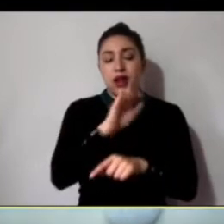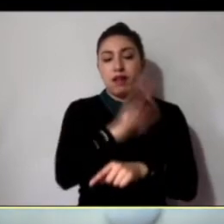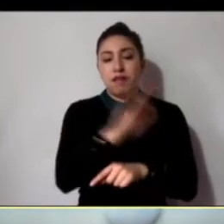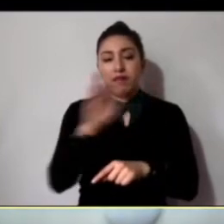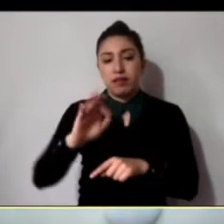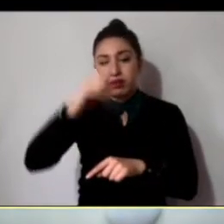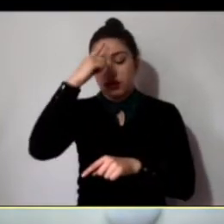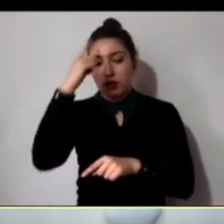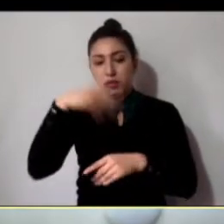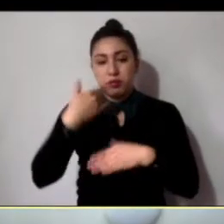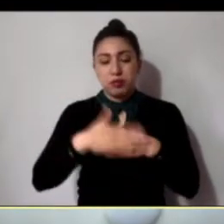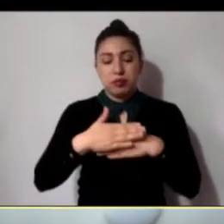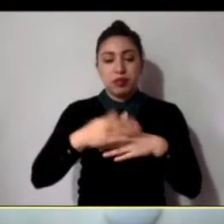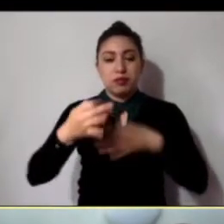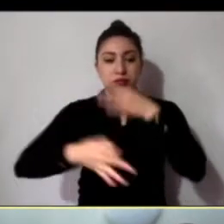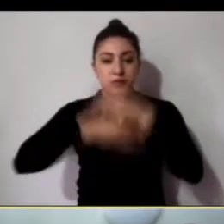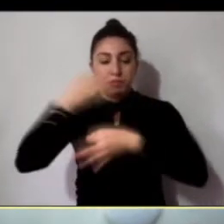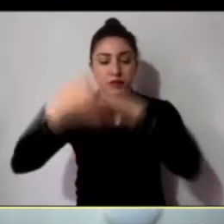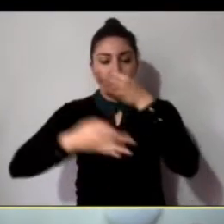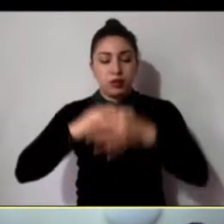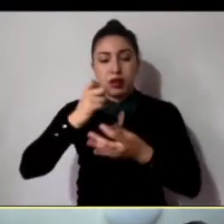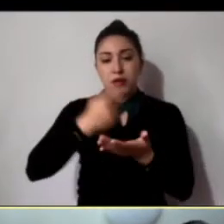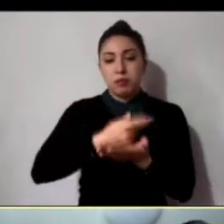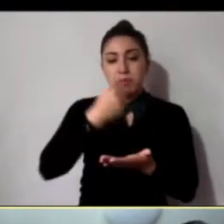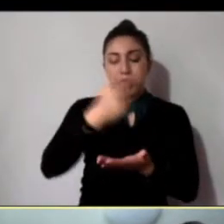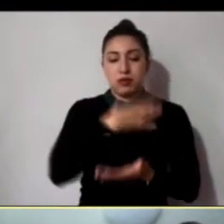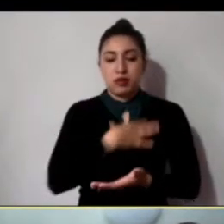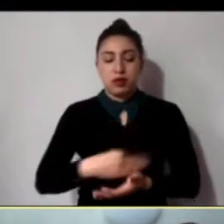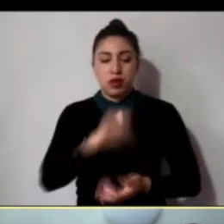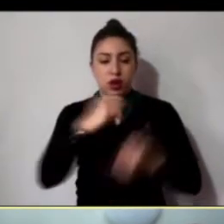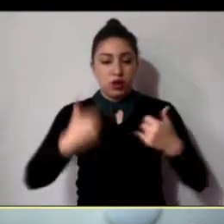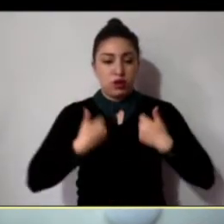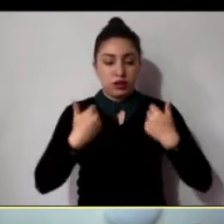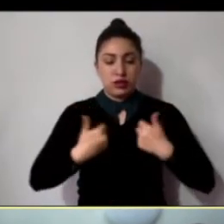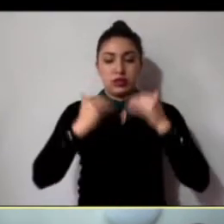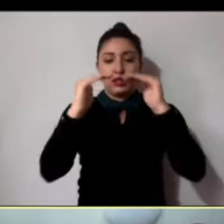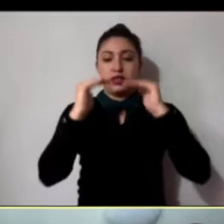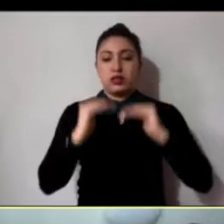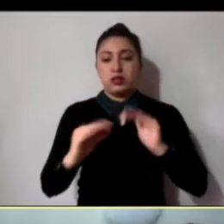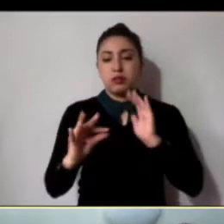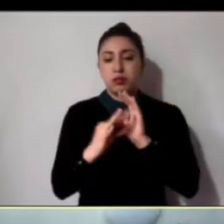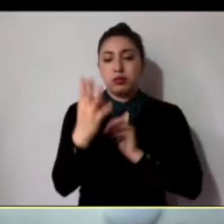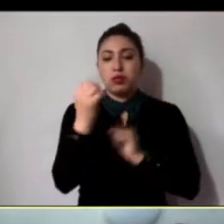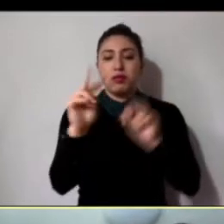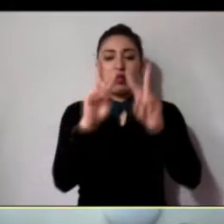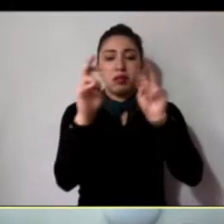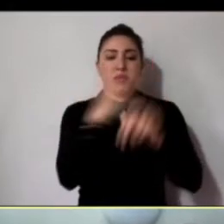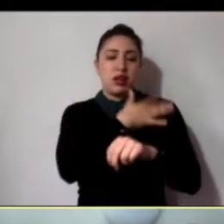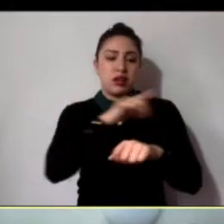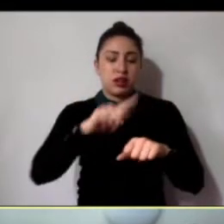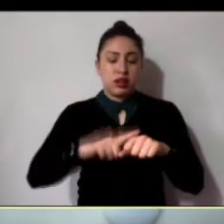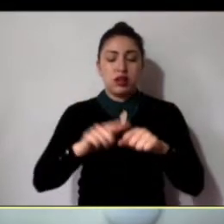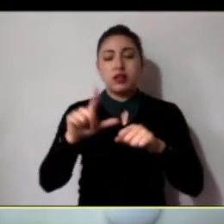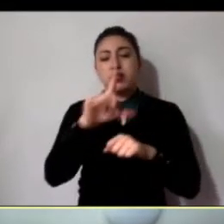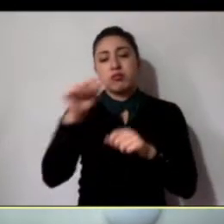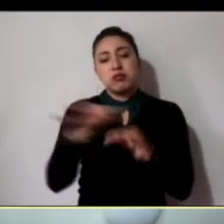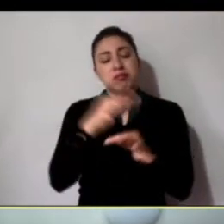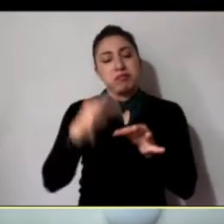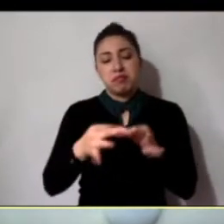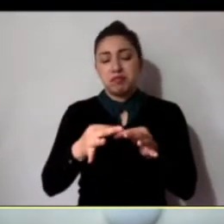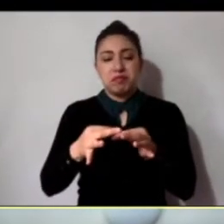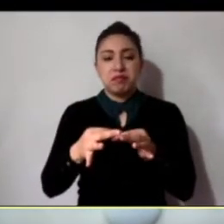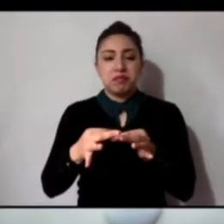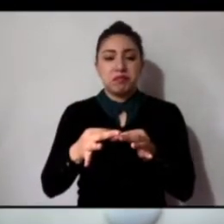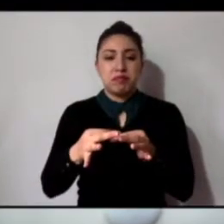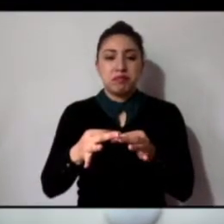a la medalla al mérito juvenil. Como punto número nueve, tenemos los asuntos generales y procedemos a levantar la votación nominal